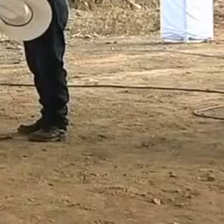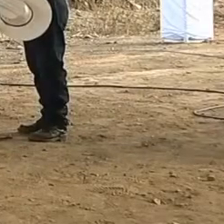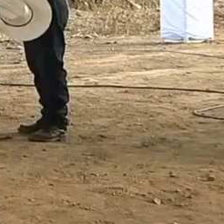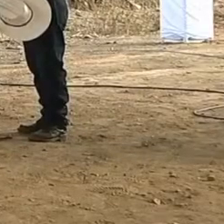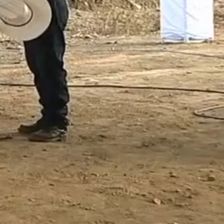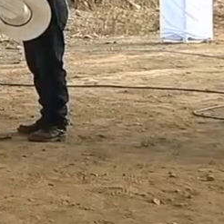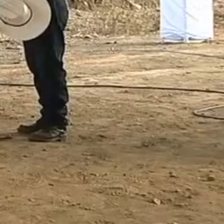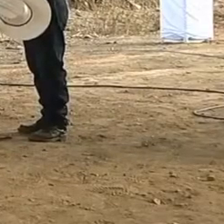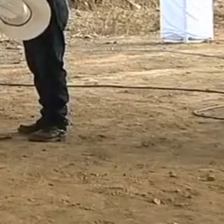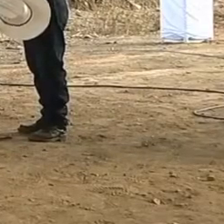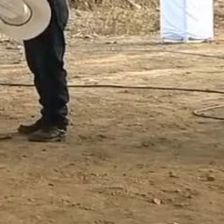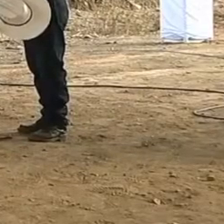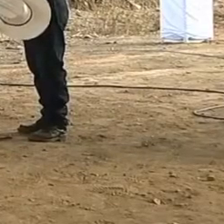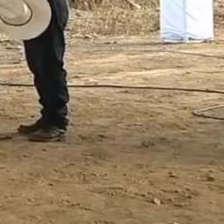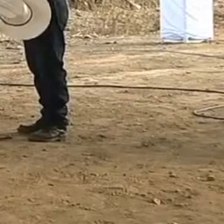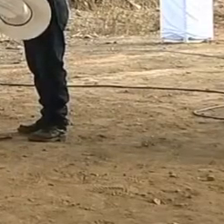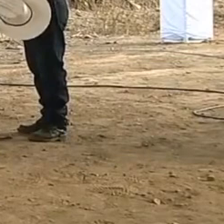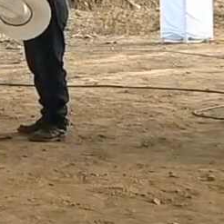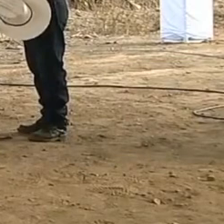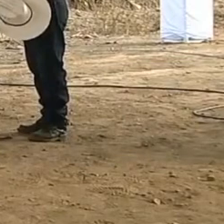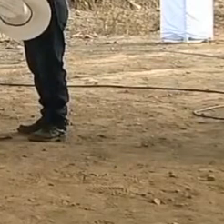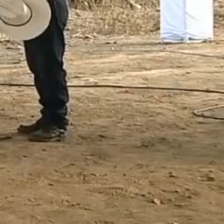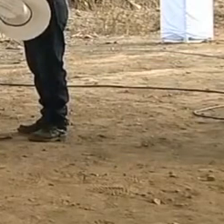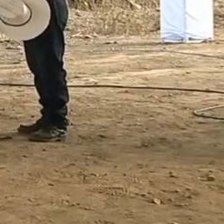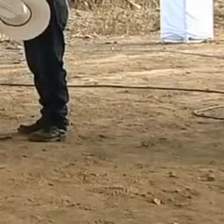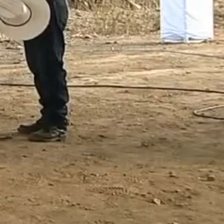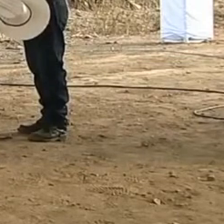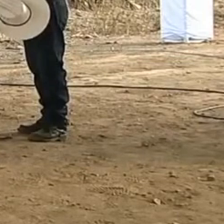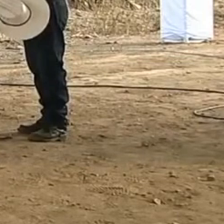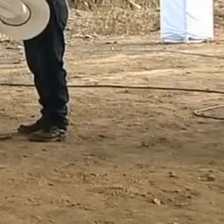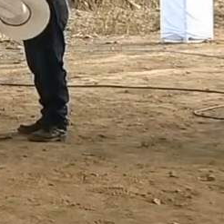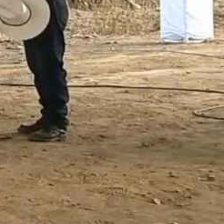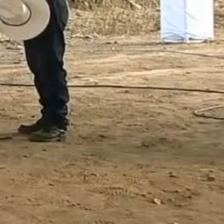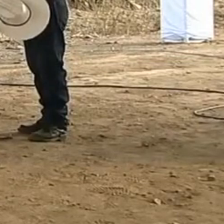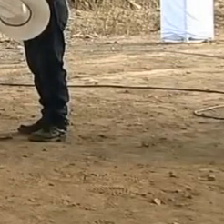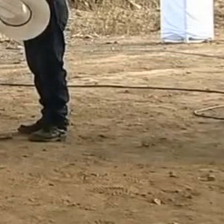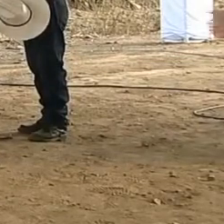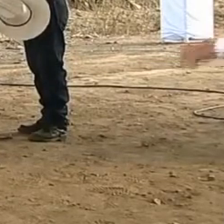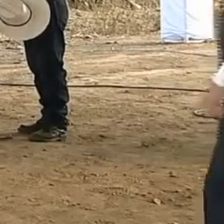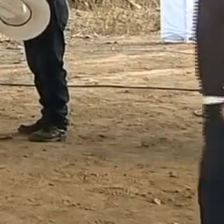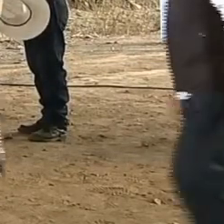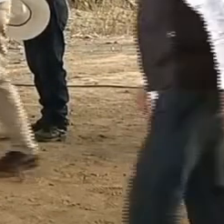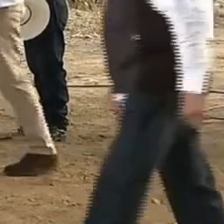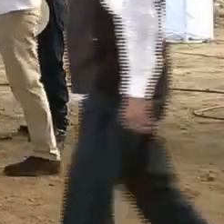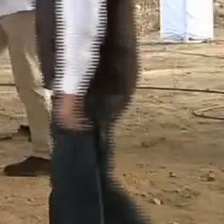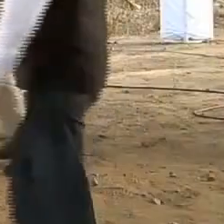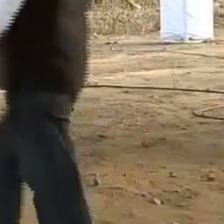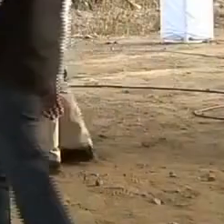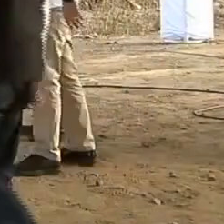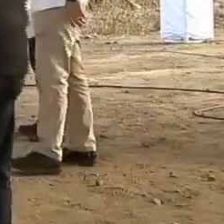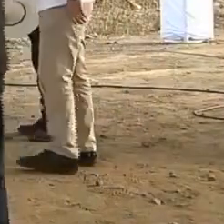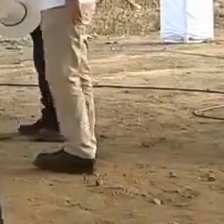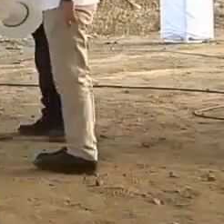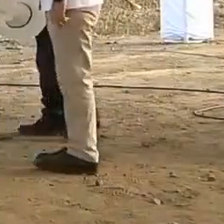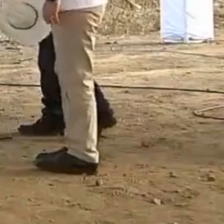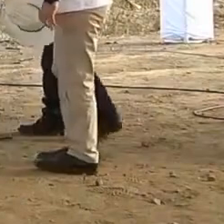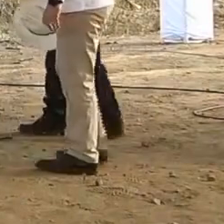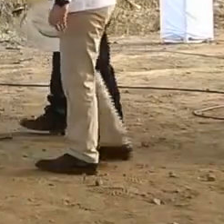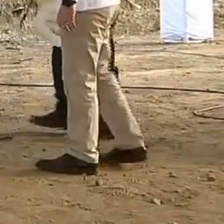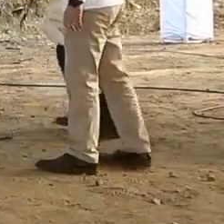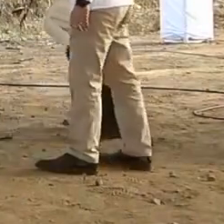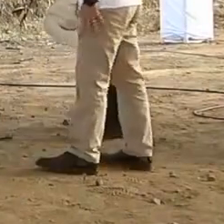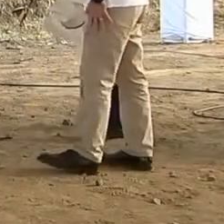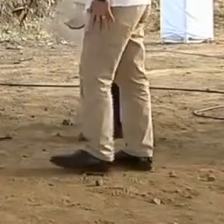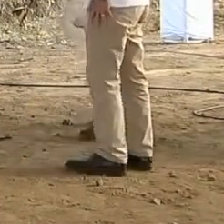...movidito el camino. Aquí quizás lo que nos convenga mencionar en este otro plano es, estos son los